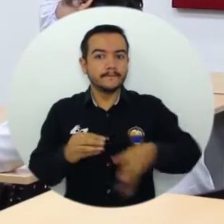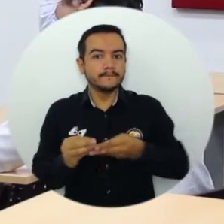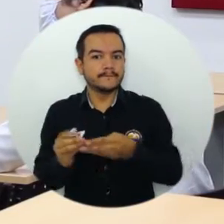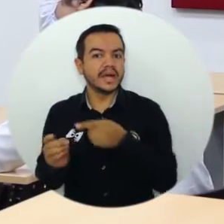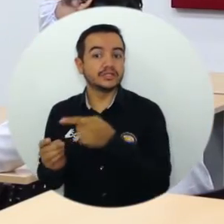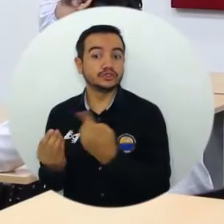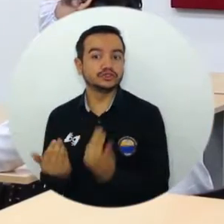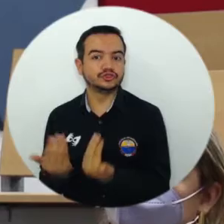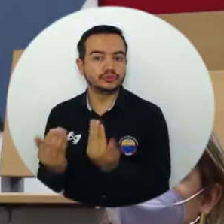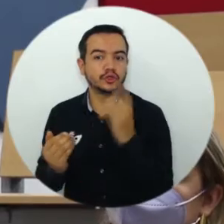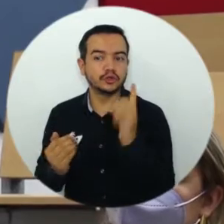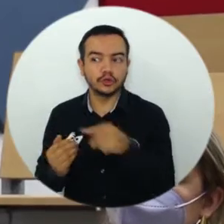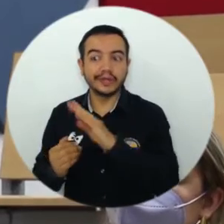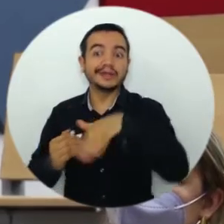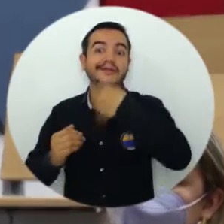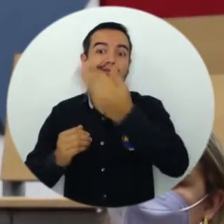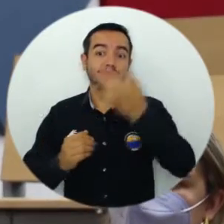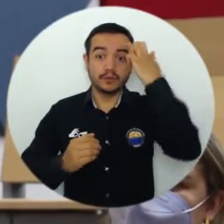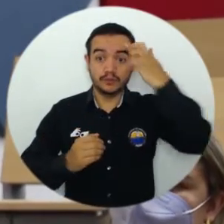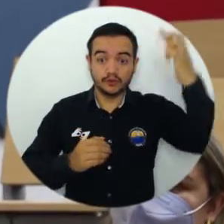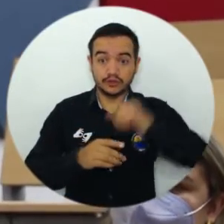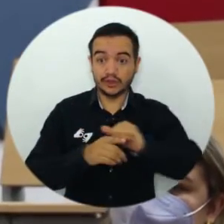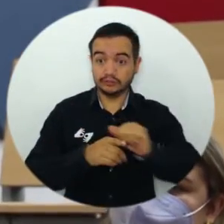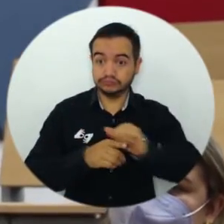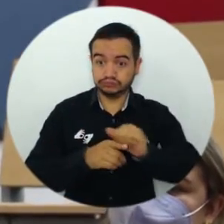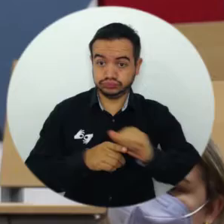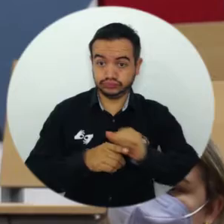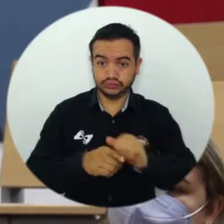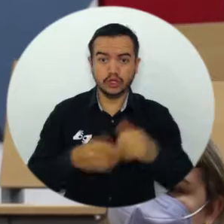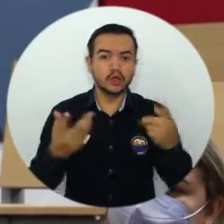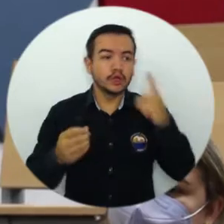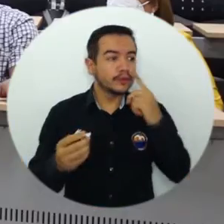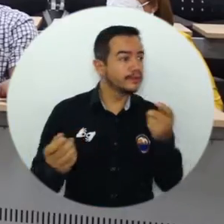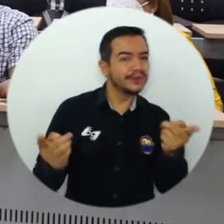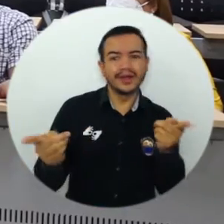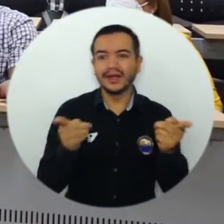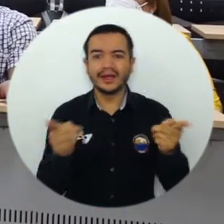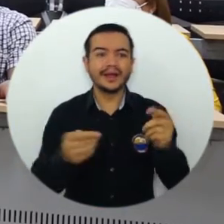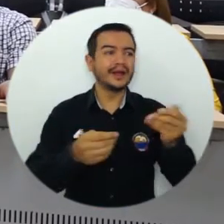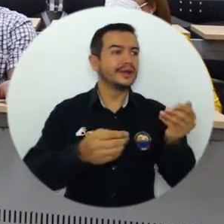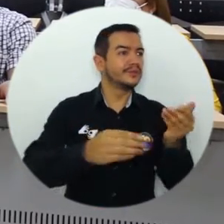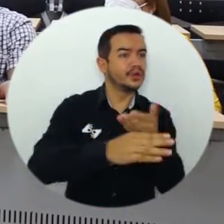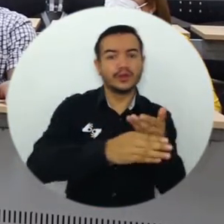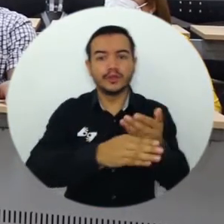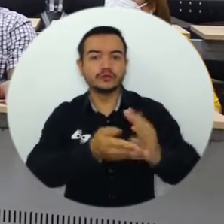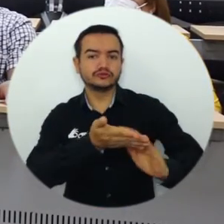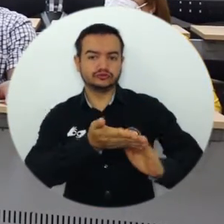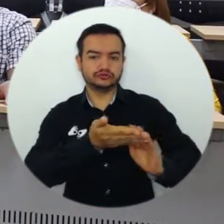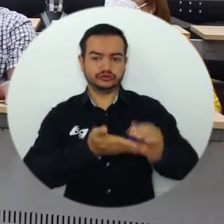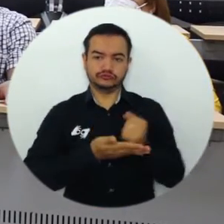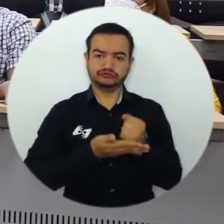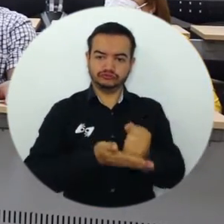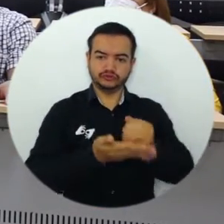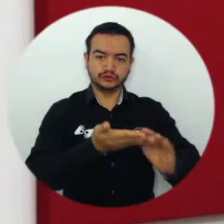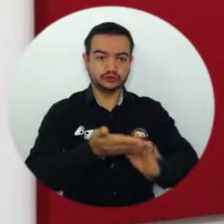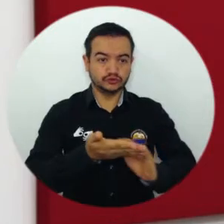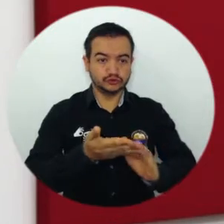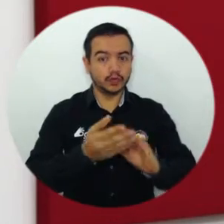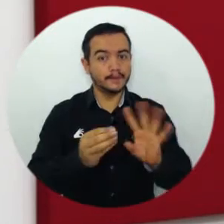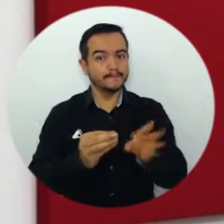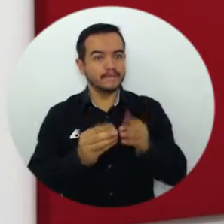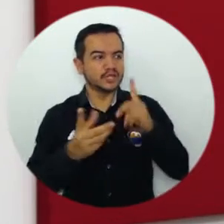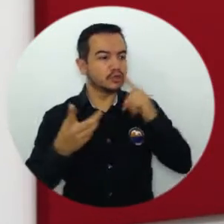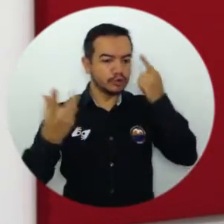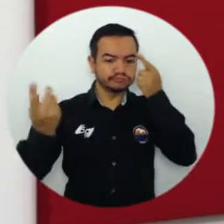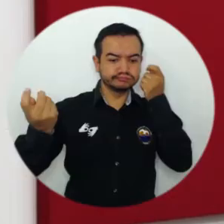les va a servir en su ejercicio profesional como es ser conciliador o conciliadora en Derecho y el cual les va a permitir ejercer o hacer